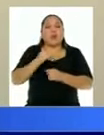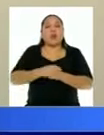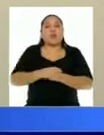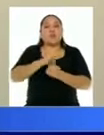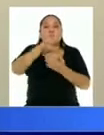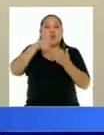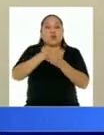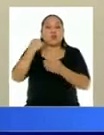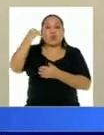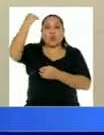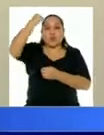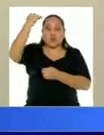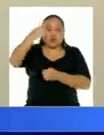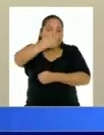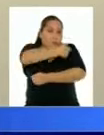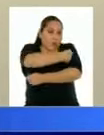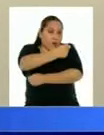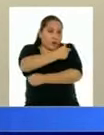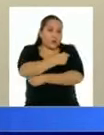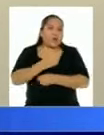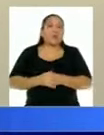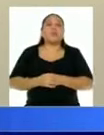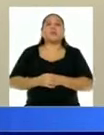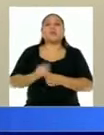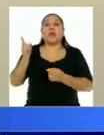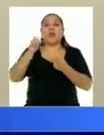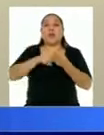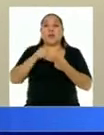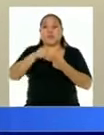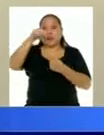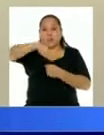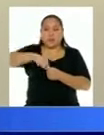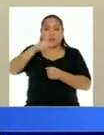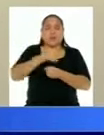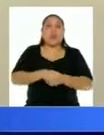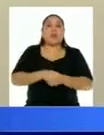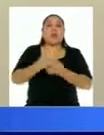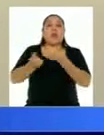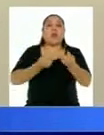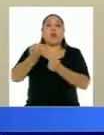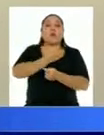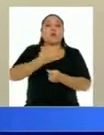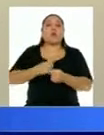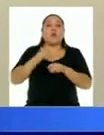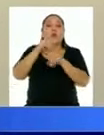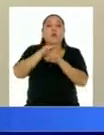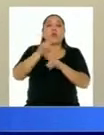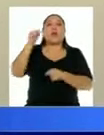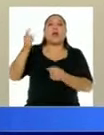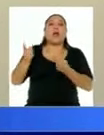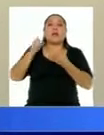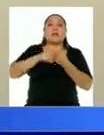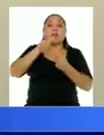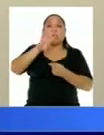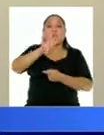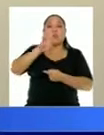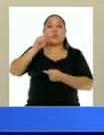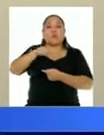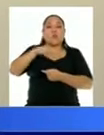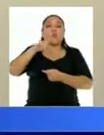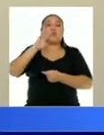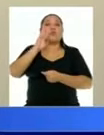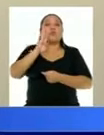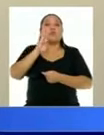mayores hasta el término de este gobierno en julio y en total a cuatro punto seis millones de